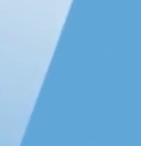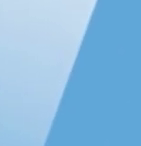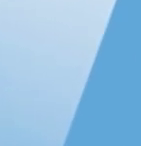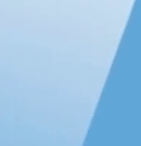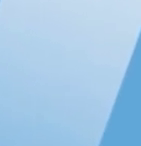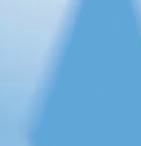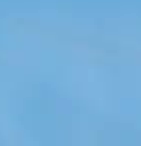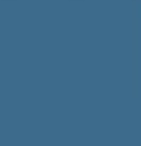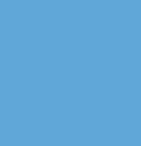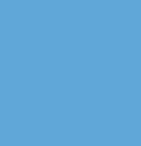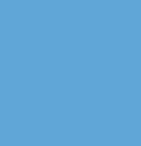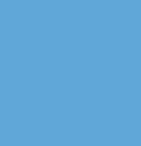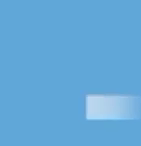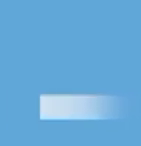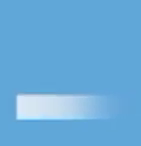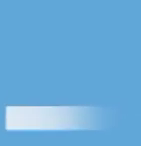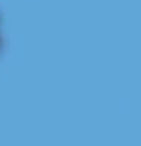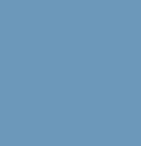Regresamos.